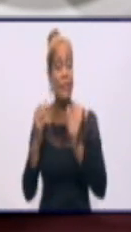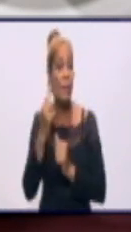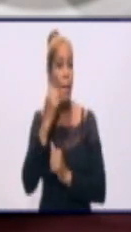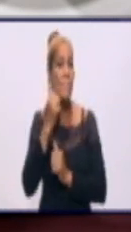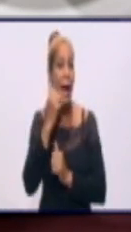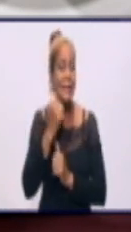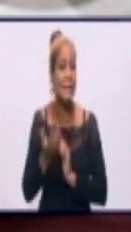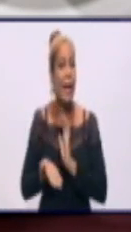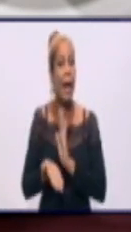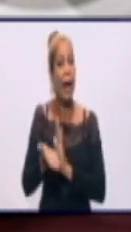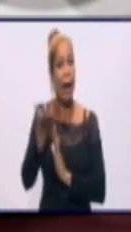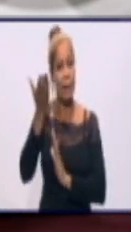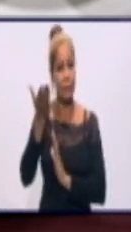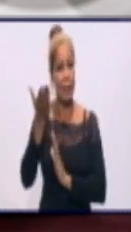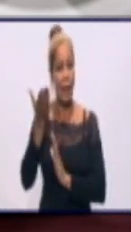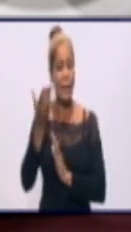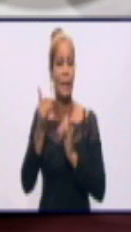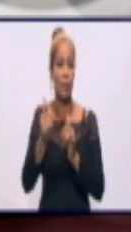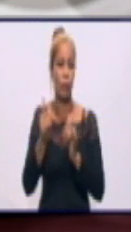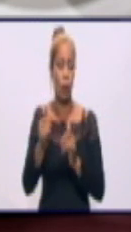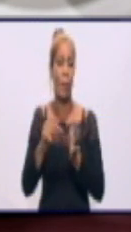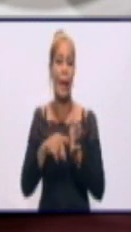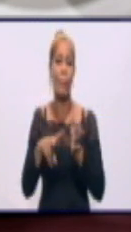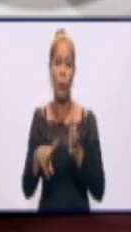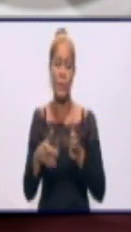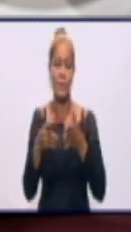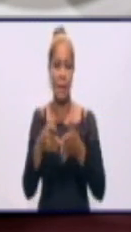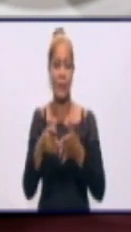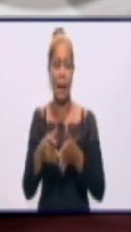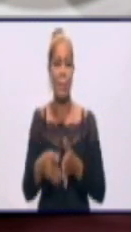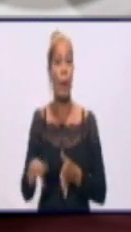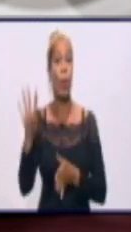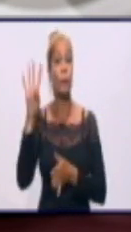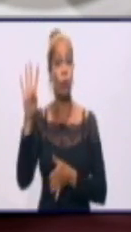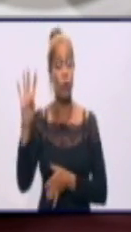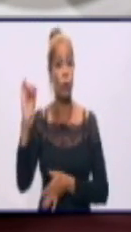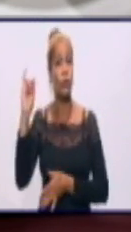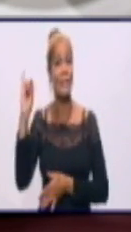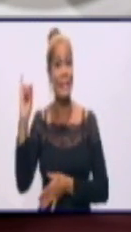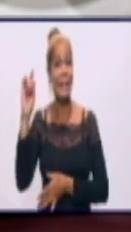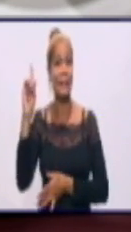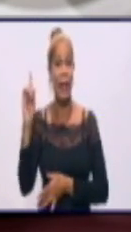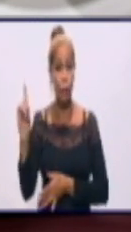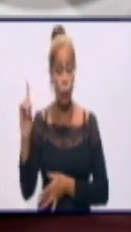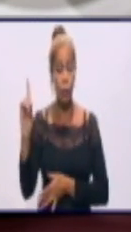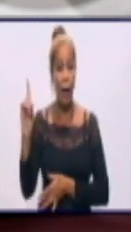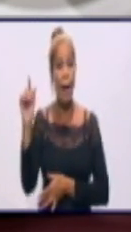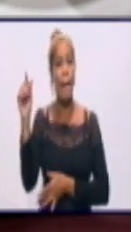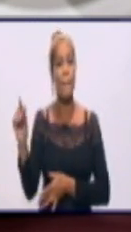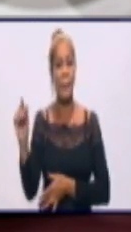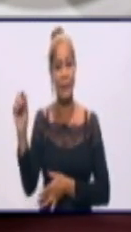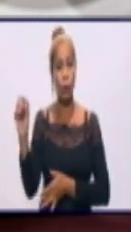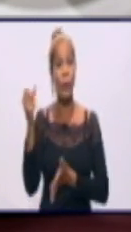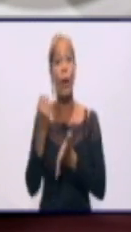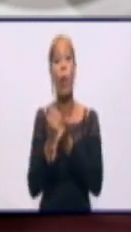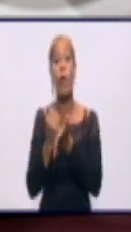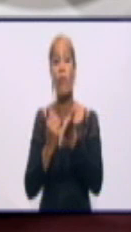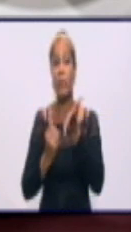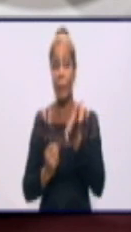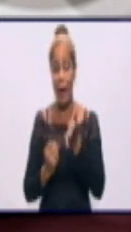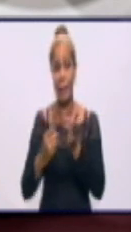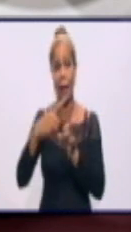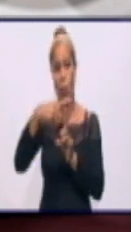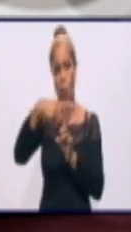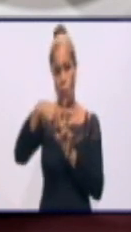que reporta la provincia de Granma. 461 personas ingresadas, confirmadas con el